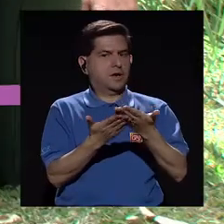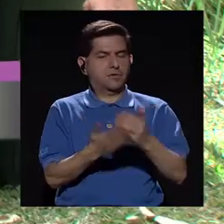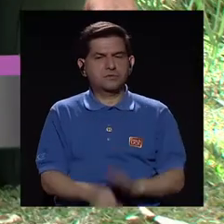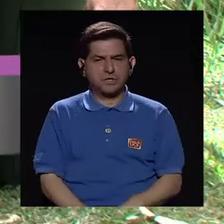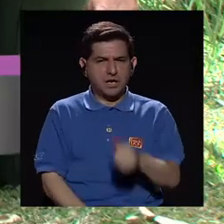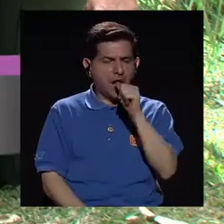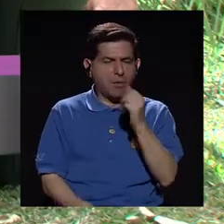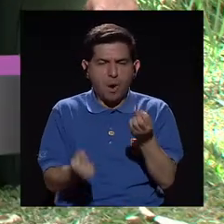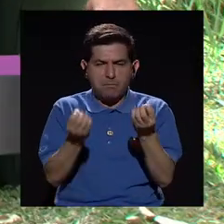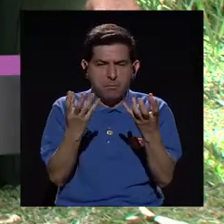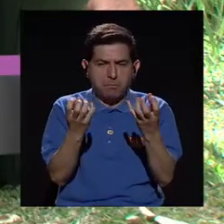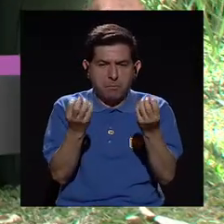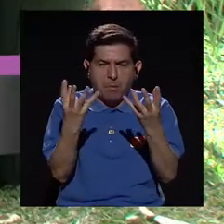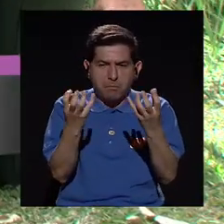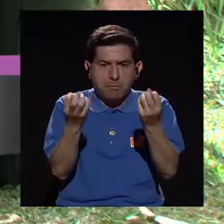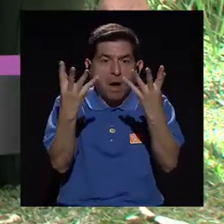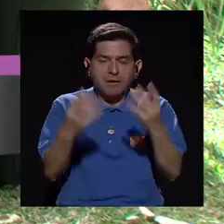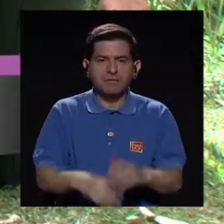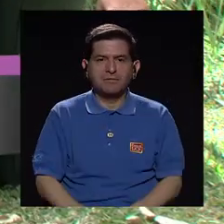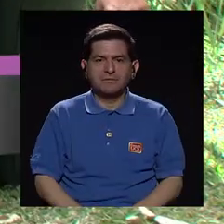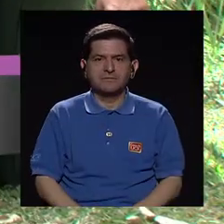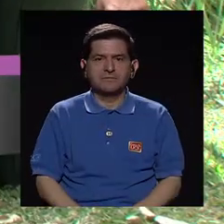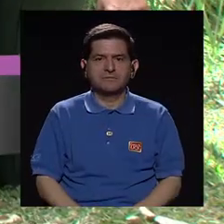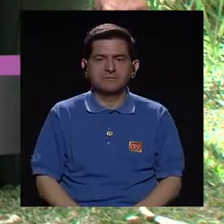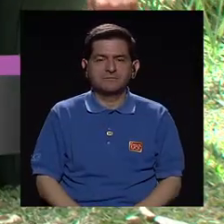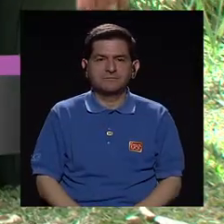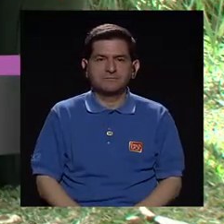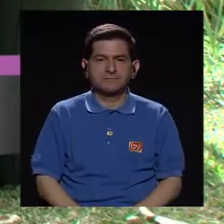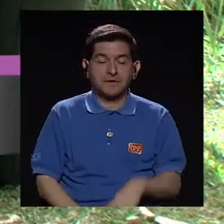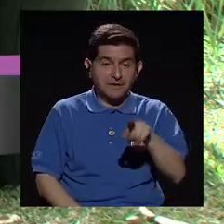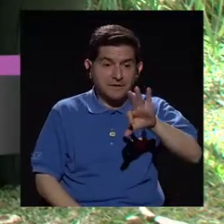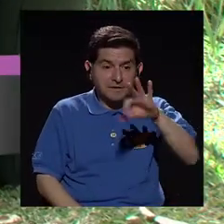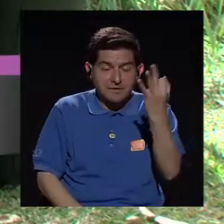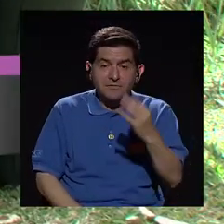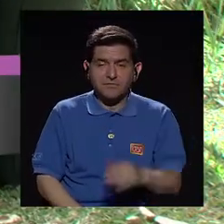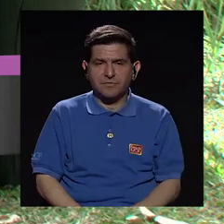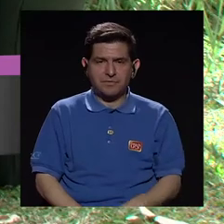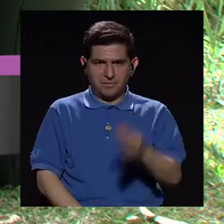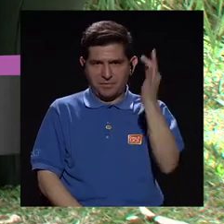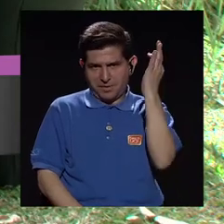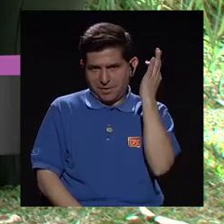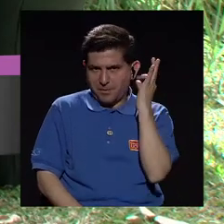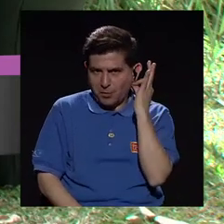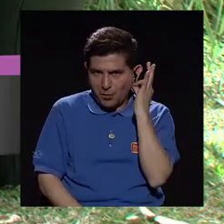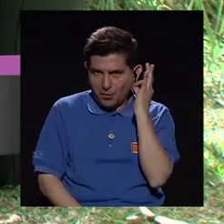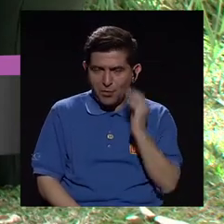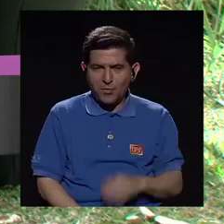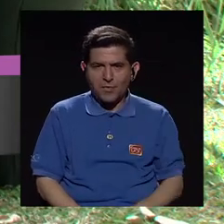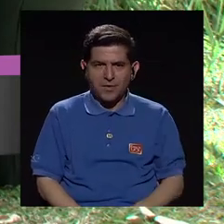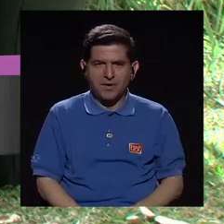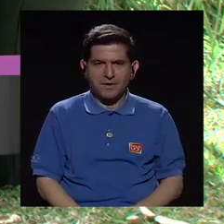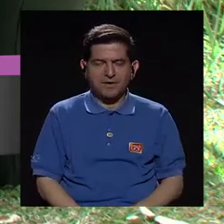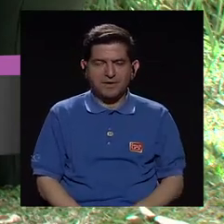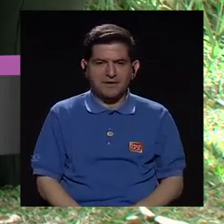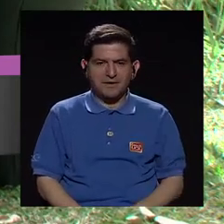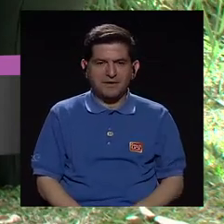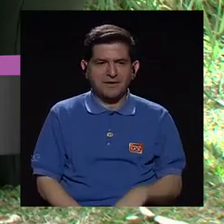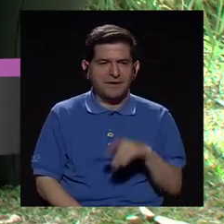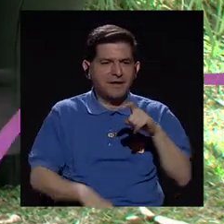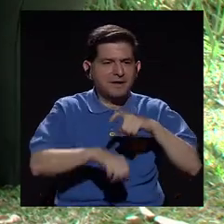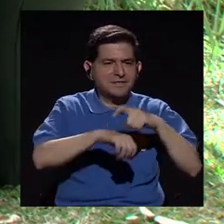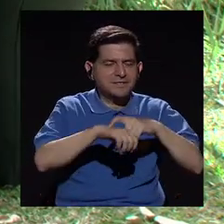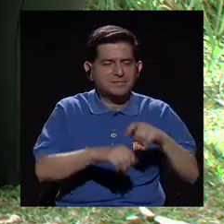y aquella agua hacia, ¡pof, pof, pof, pof! Borbollones. Y así fue como la viejecita se fue a